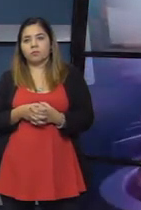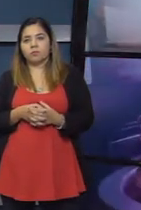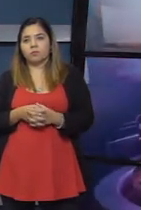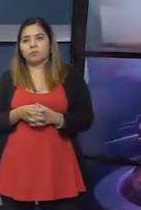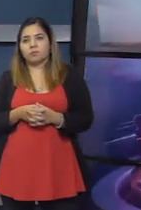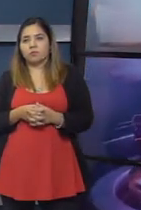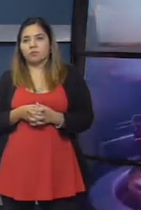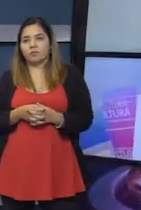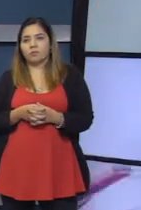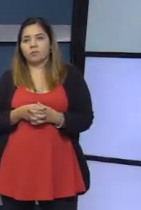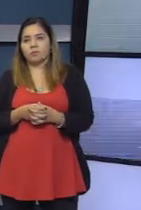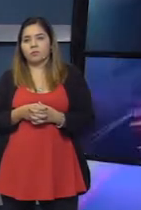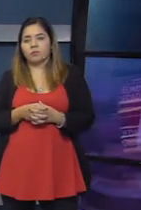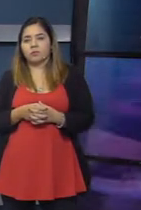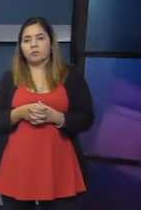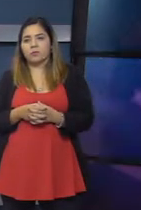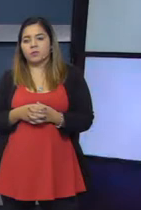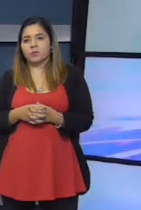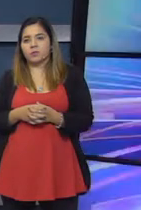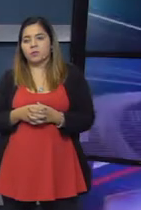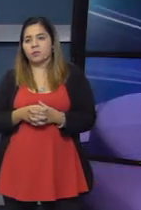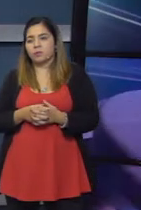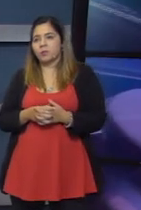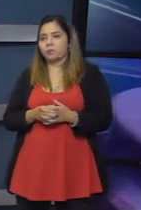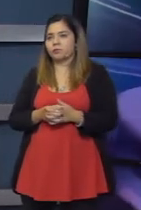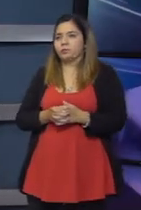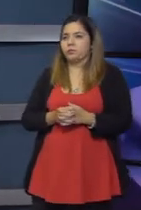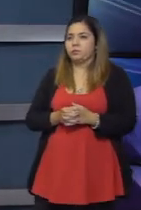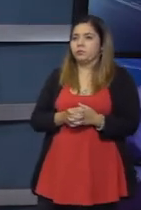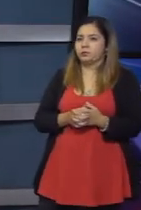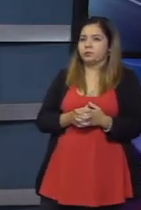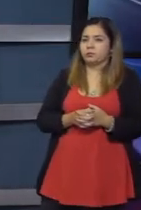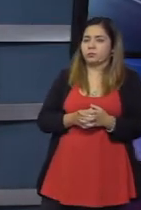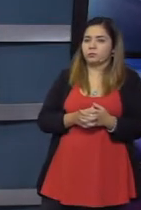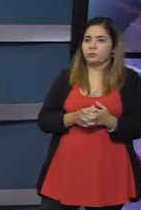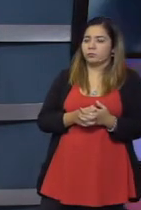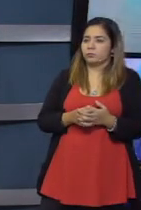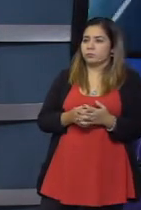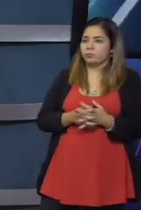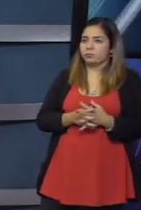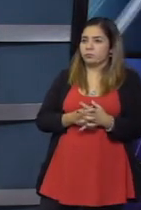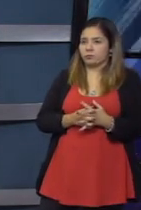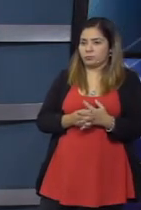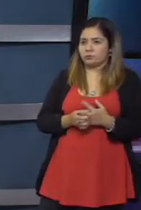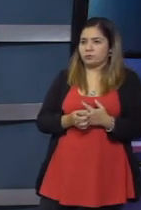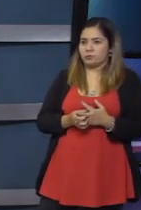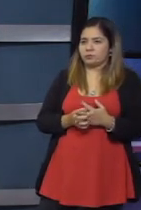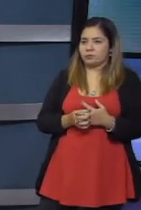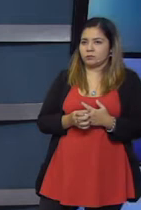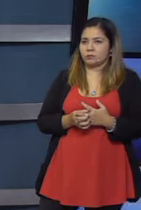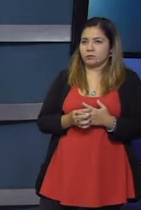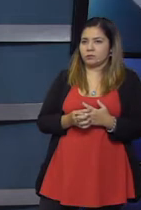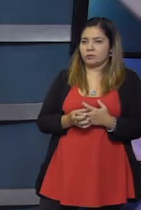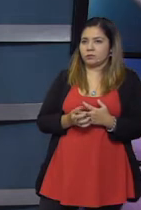a este tema y se ha tomado la decisión de trabajar en un proyecto de ley para modificar la